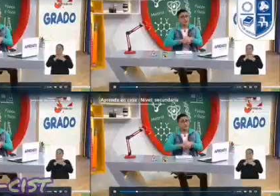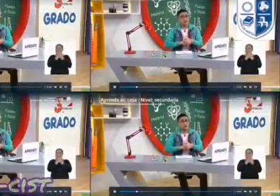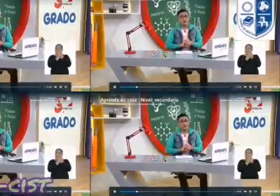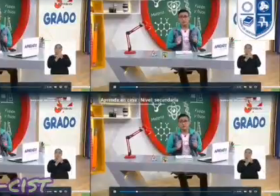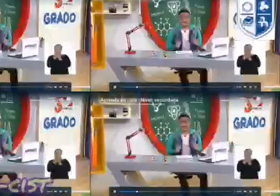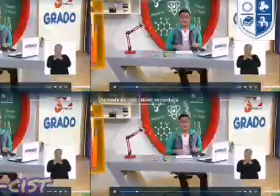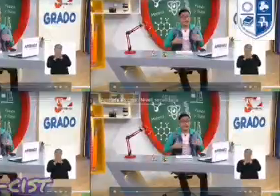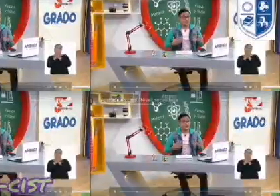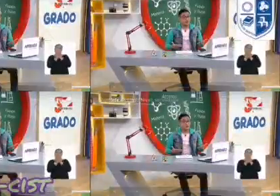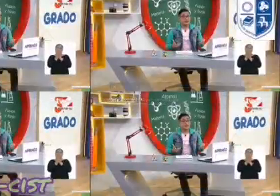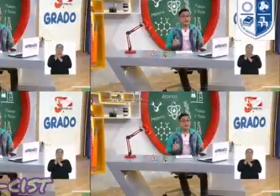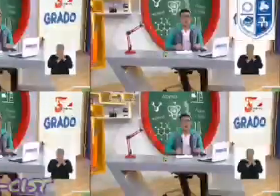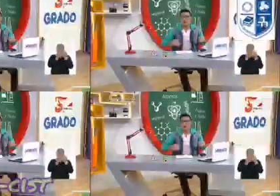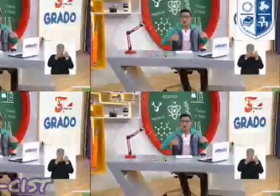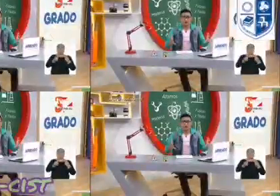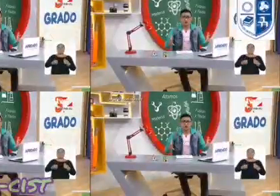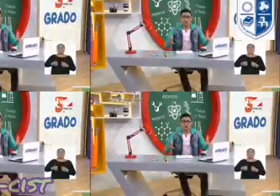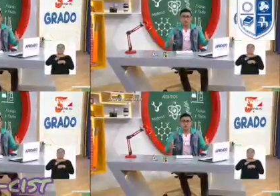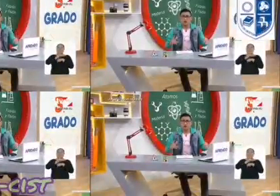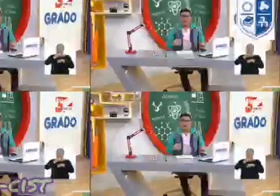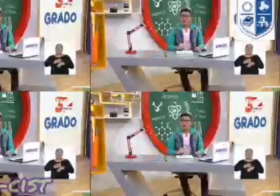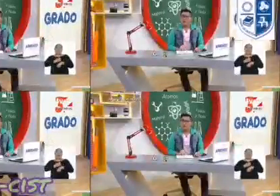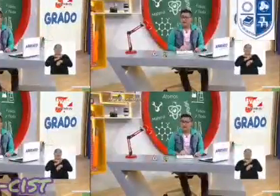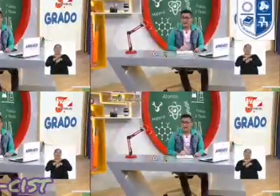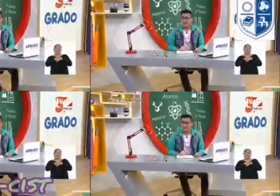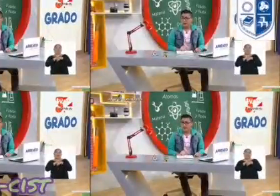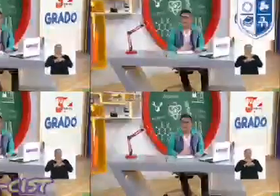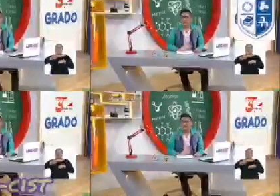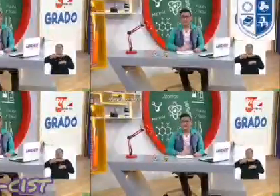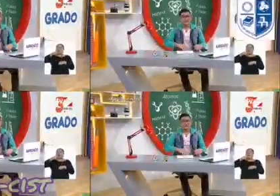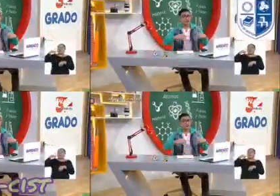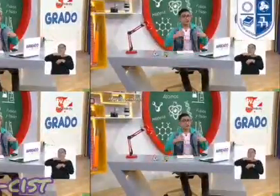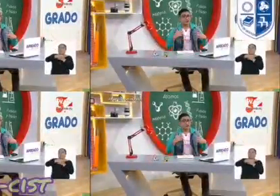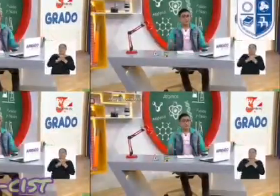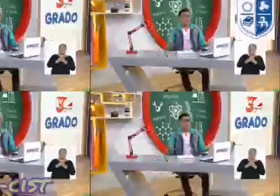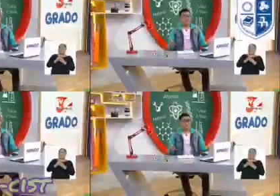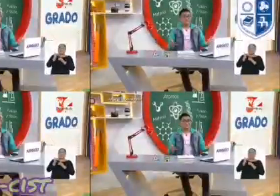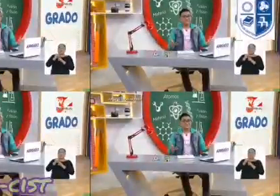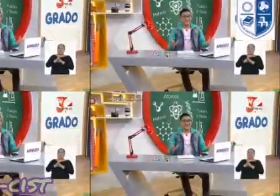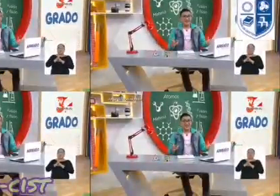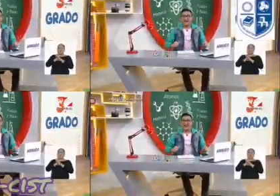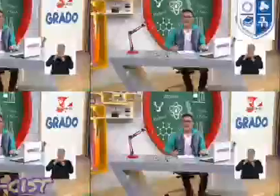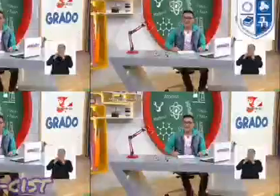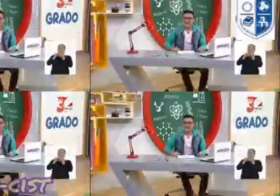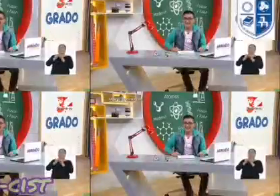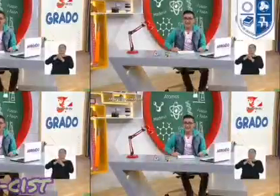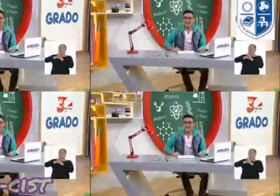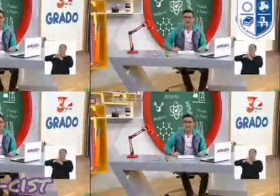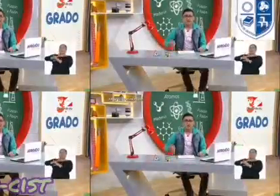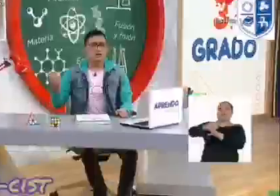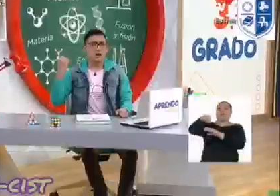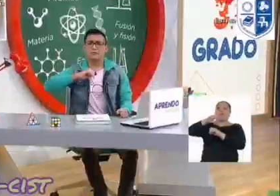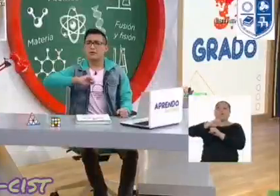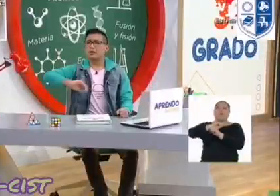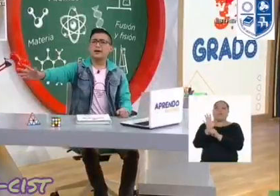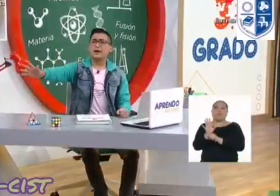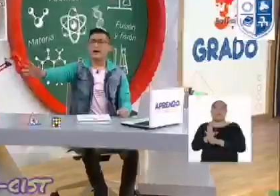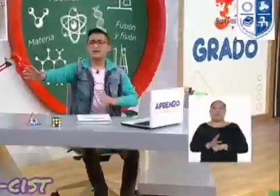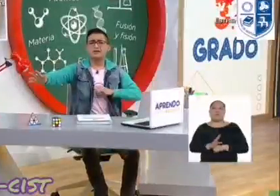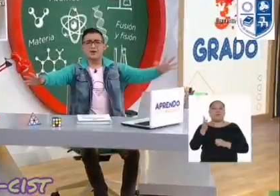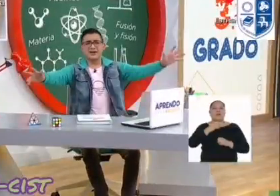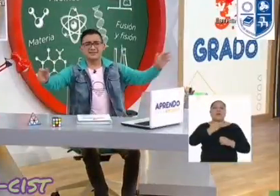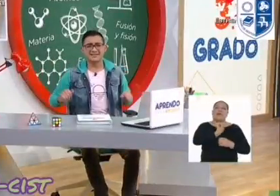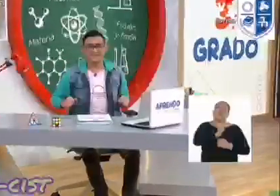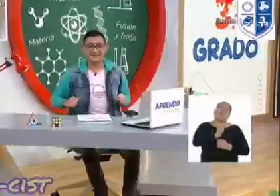Lavarse las manos con abundante jabón y agua a chorro. No bajen la guardia frente al coronavirus. Ahora sí, chau